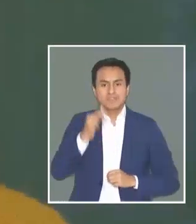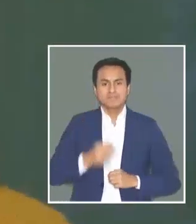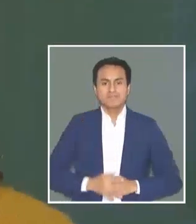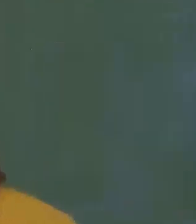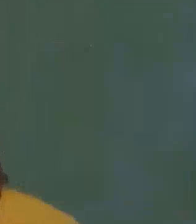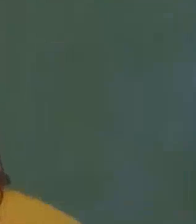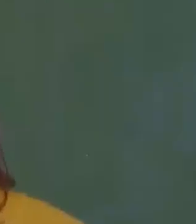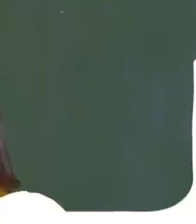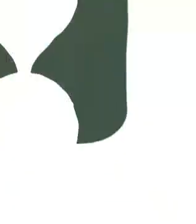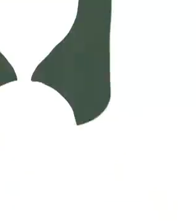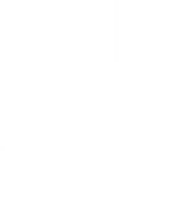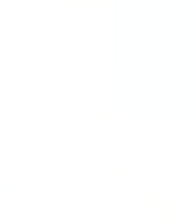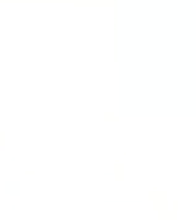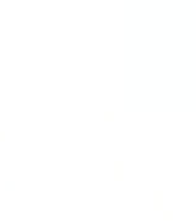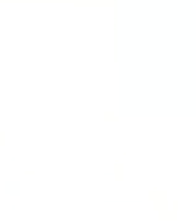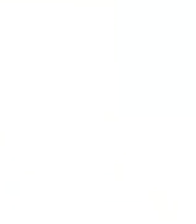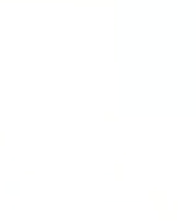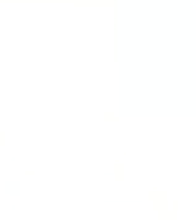construyendo el futuro.